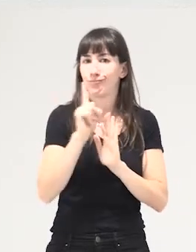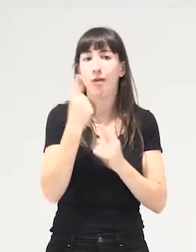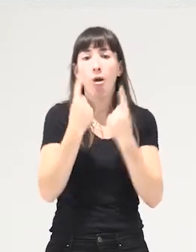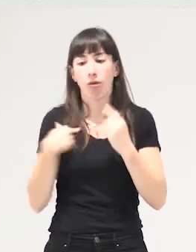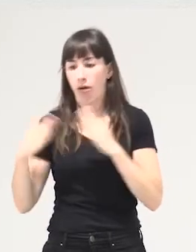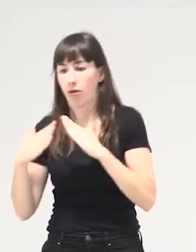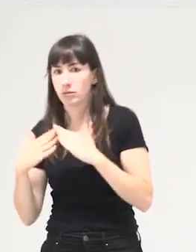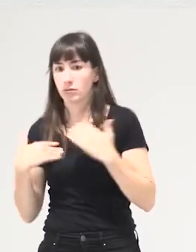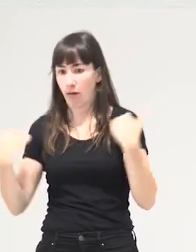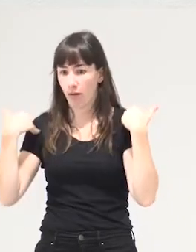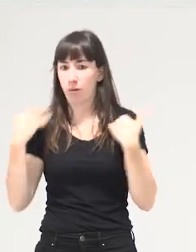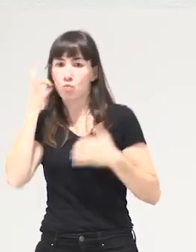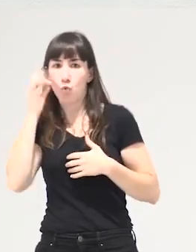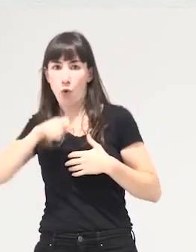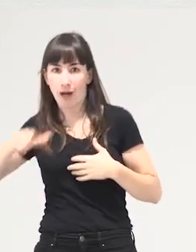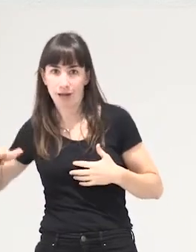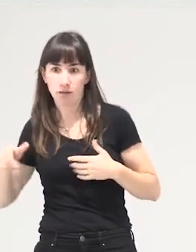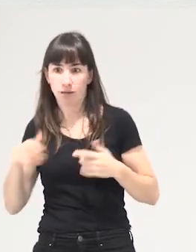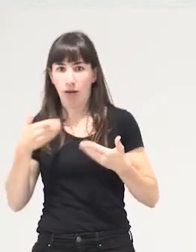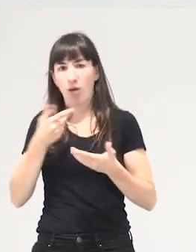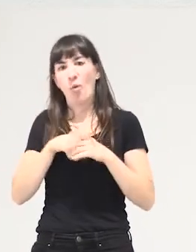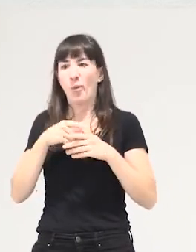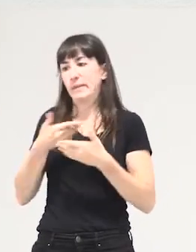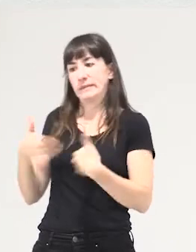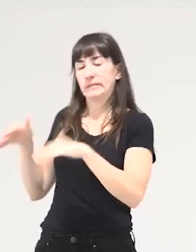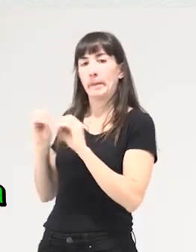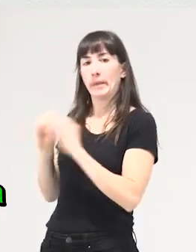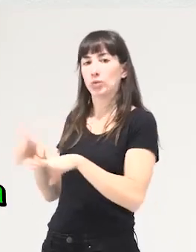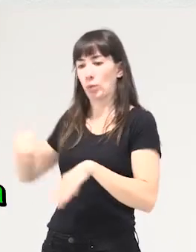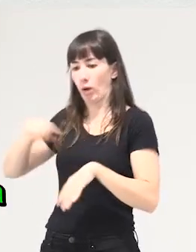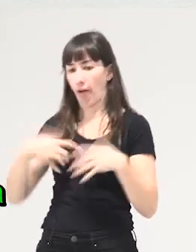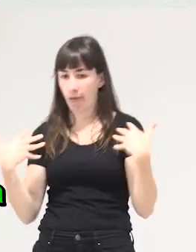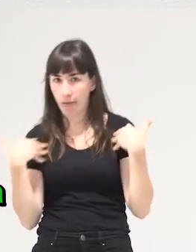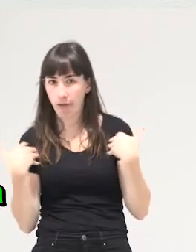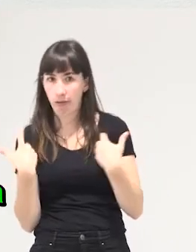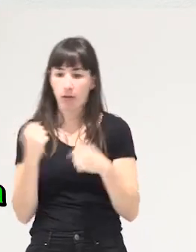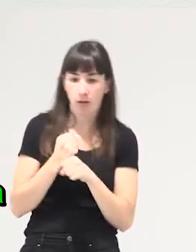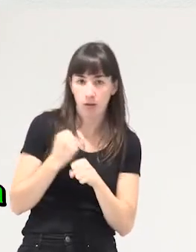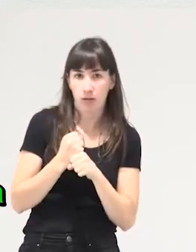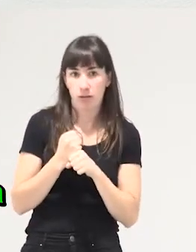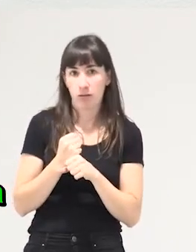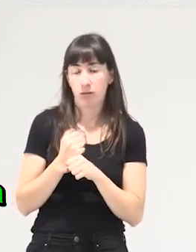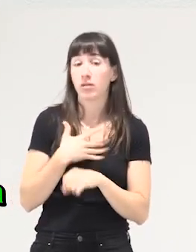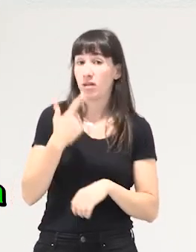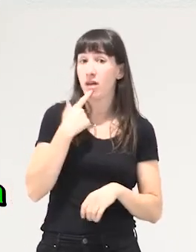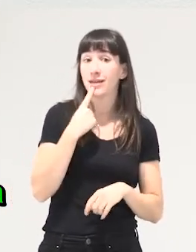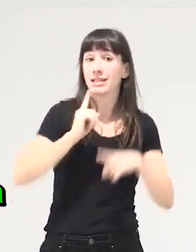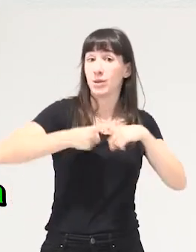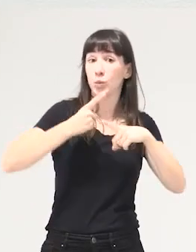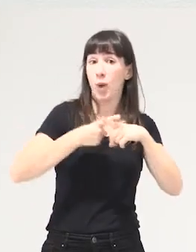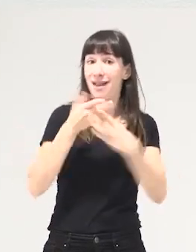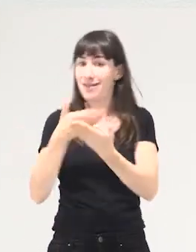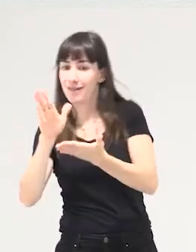decir los residuos del sistema el ataque a la vida del sistema decíamos por tanto que se basaba en la división sexual del trabajo